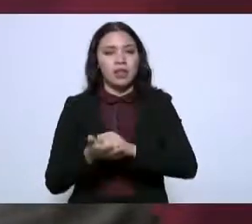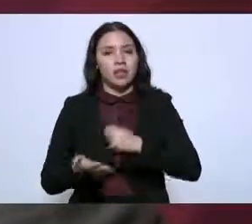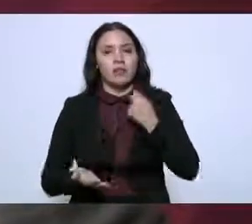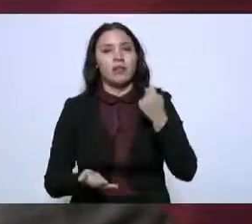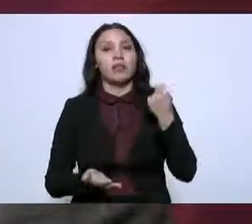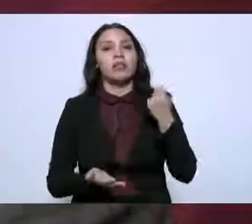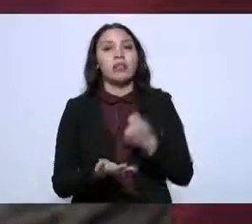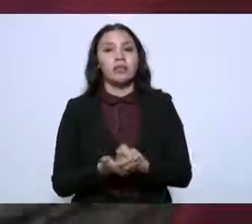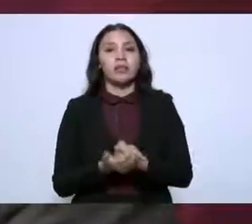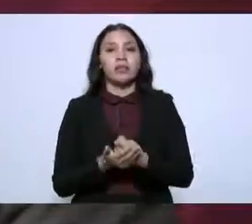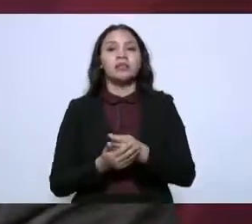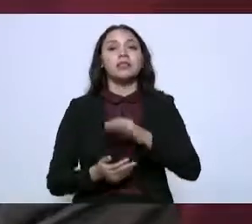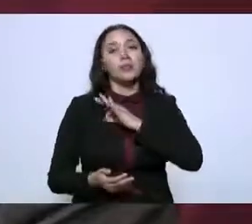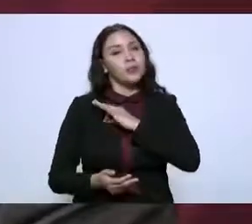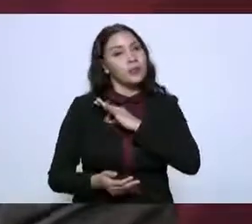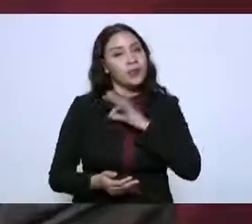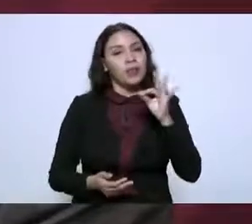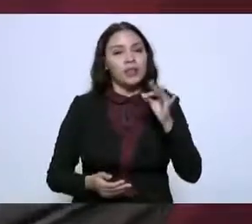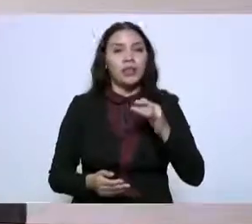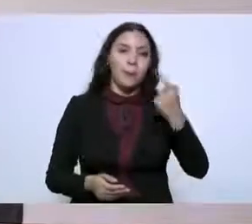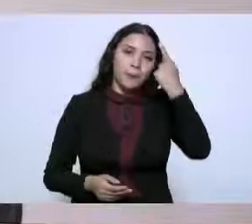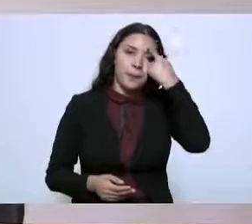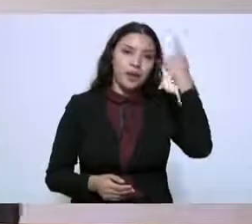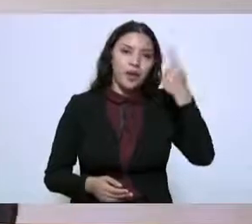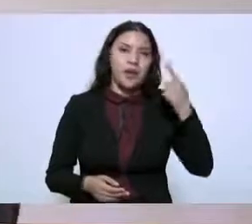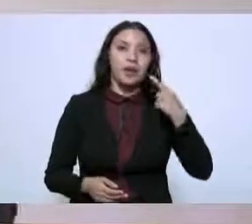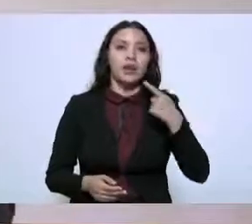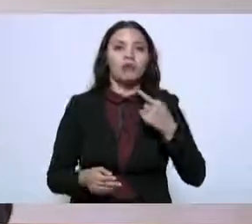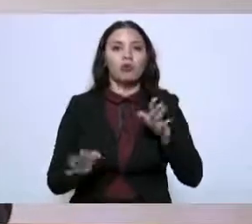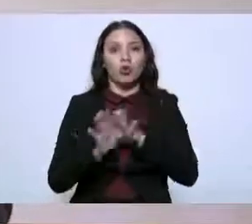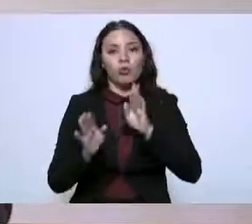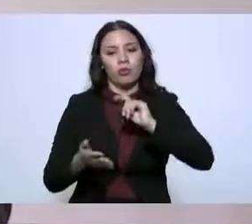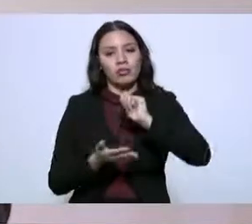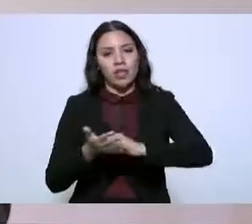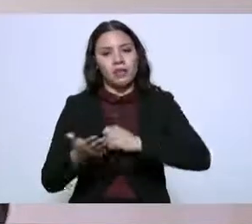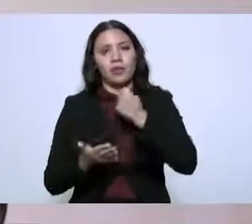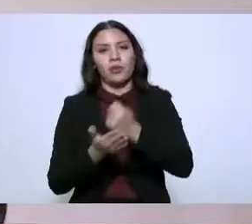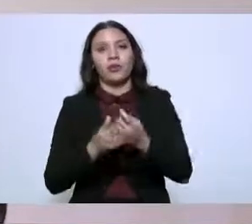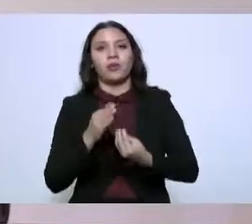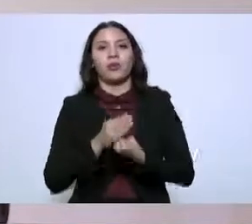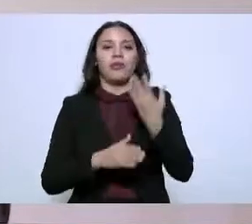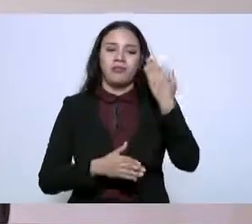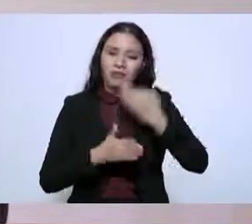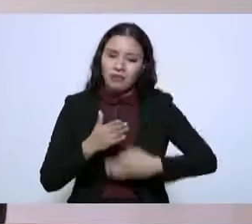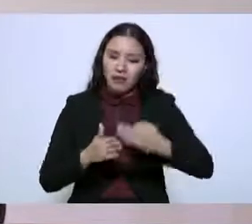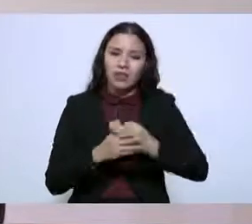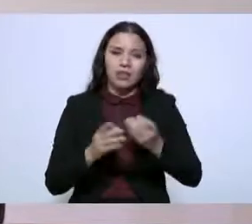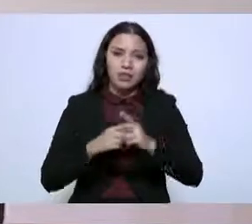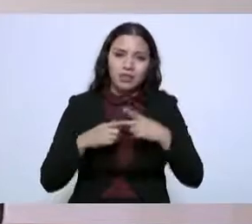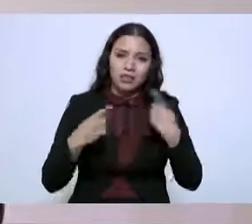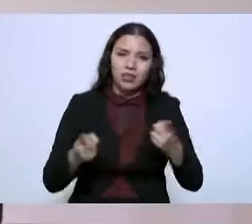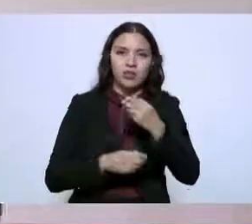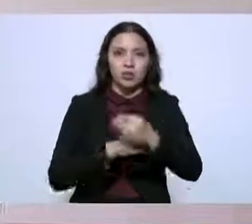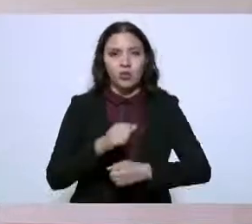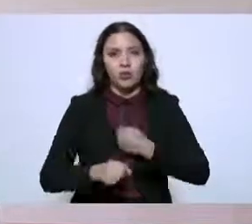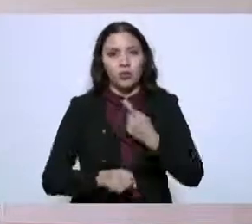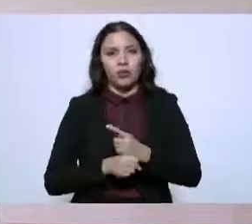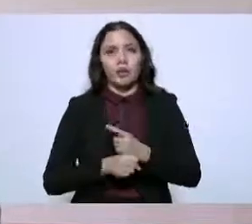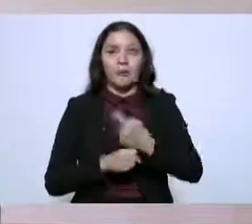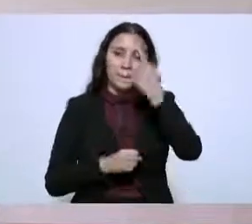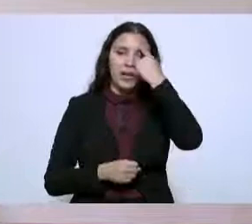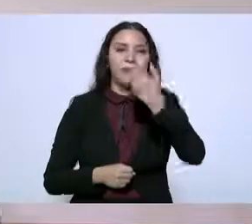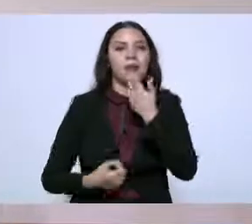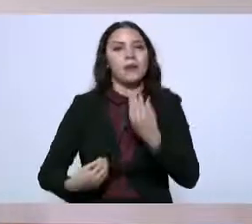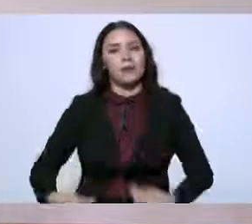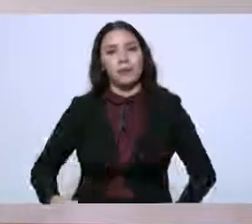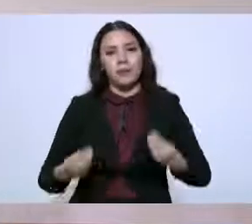previamente, traduzca y jale al Tamaulipas que le falta ese desarrollo de oportunidad, de calidad de